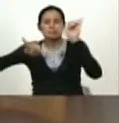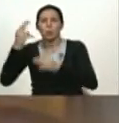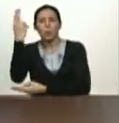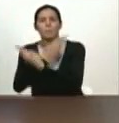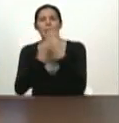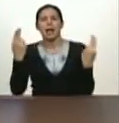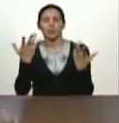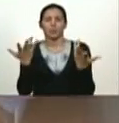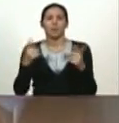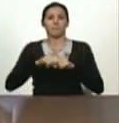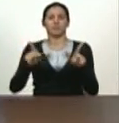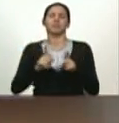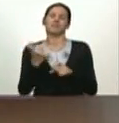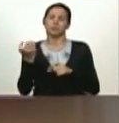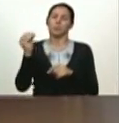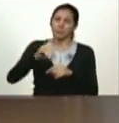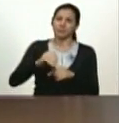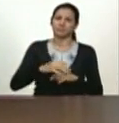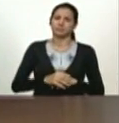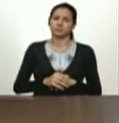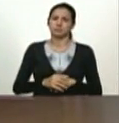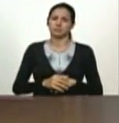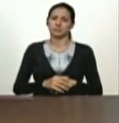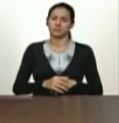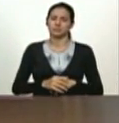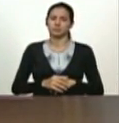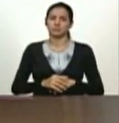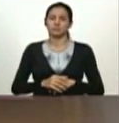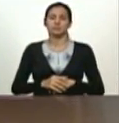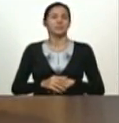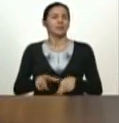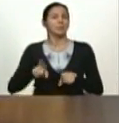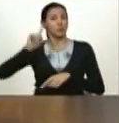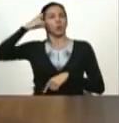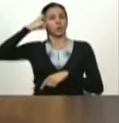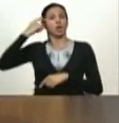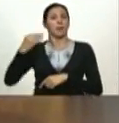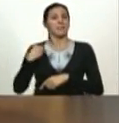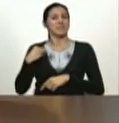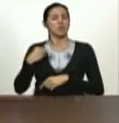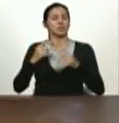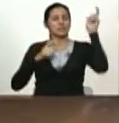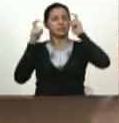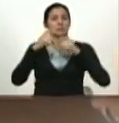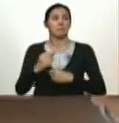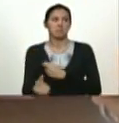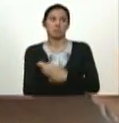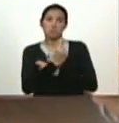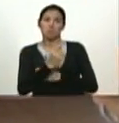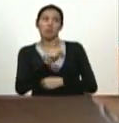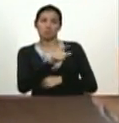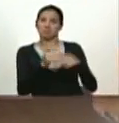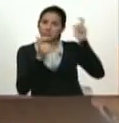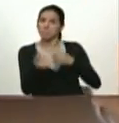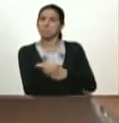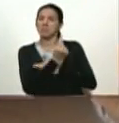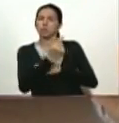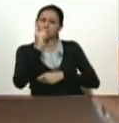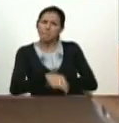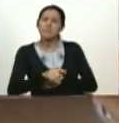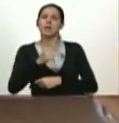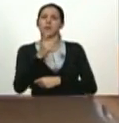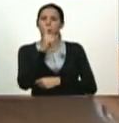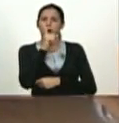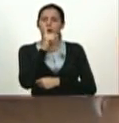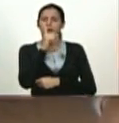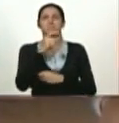Pero ahí quedaron las ideas. Retomando aquella reflexión del comandante Chávez. Hasta tú, Nicolás, me dijo, tienes que hacerlo. Y después lo dijo públicamente en